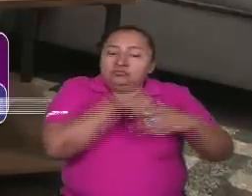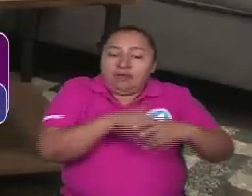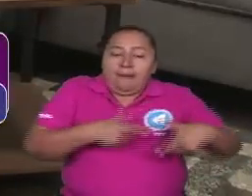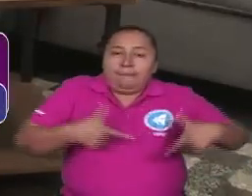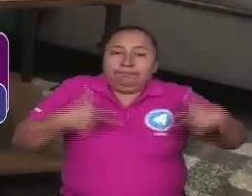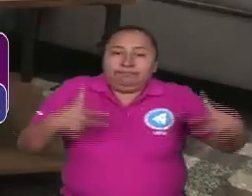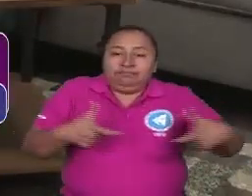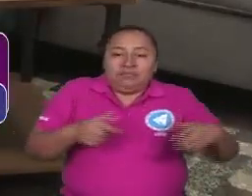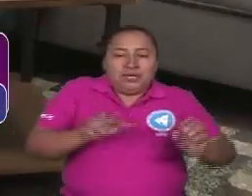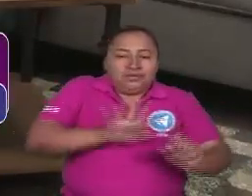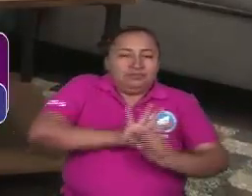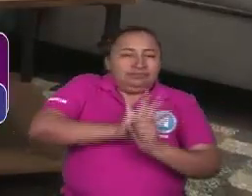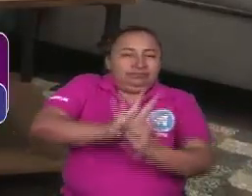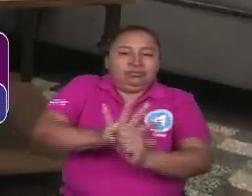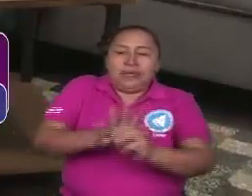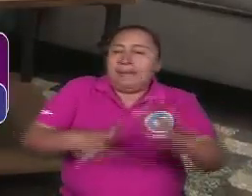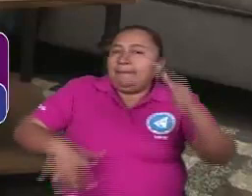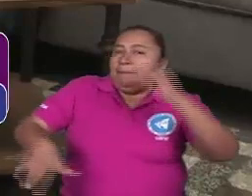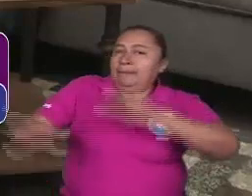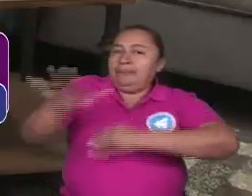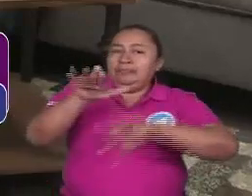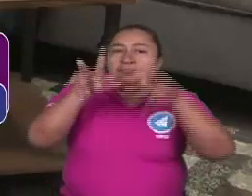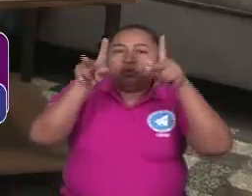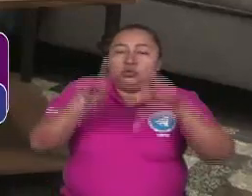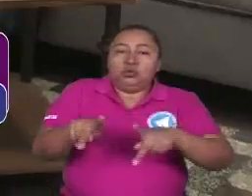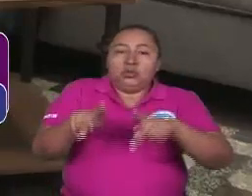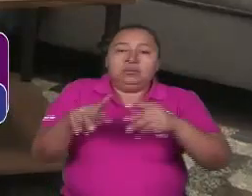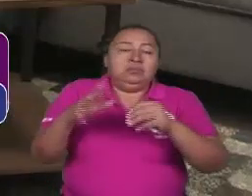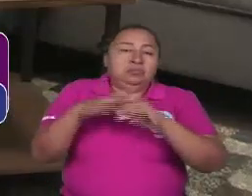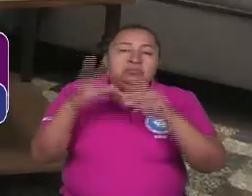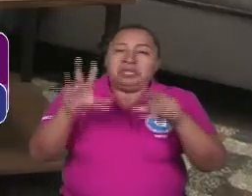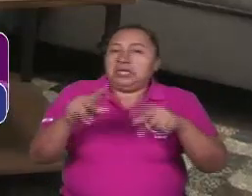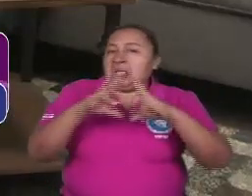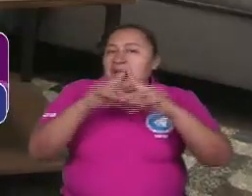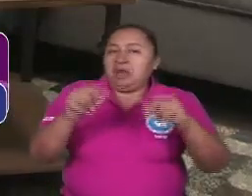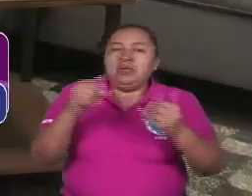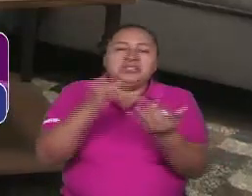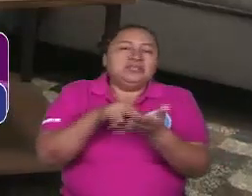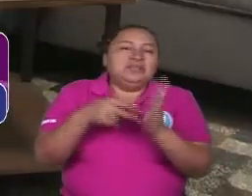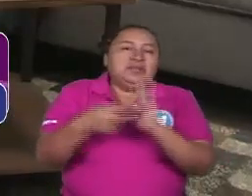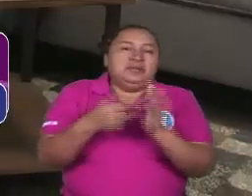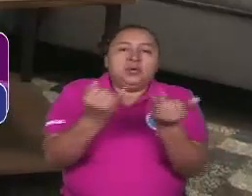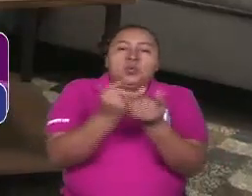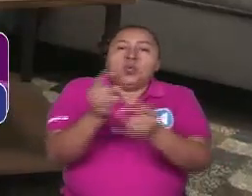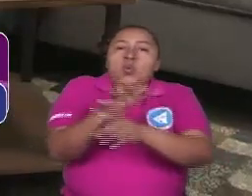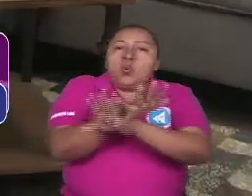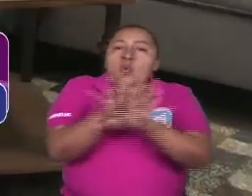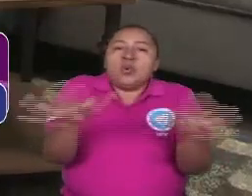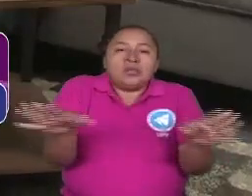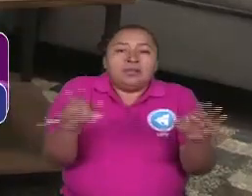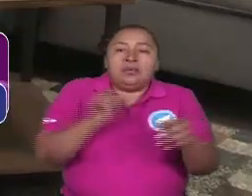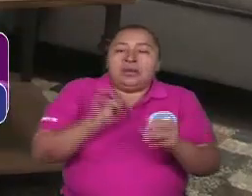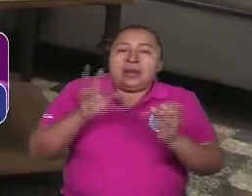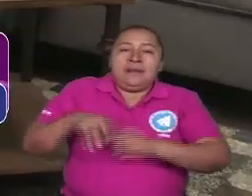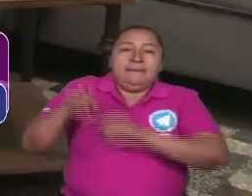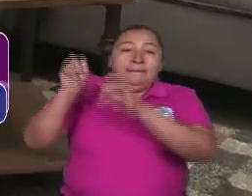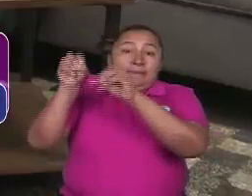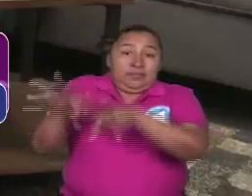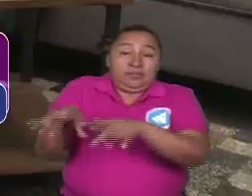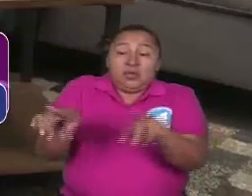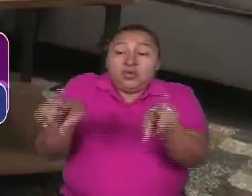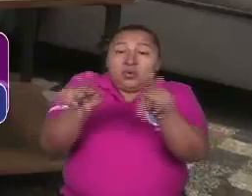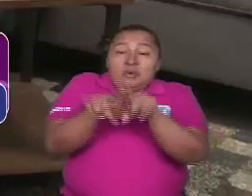que excluían totalmente a la mayoría de la población. Y la mayoría, Nicaragua era el último, a la par de Haití, el segundo país